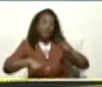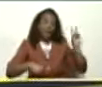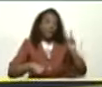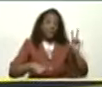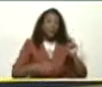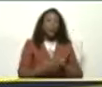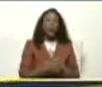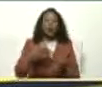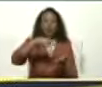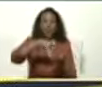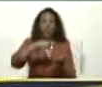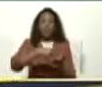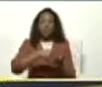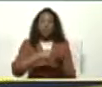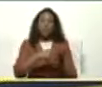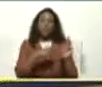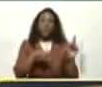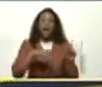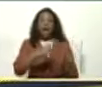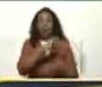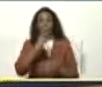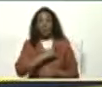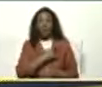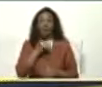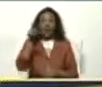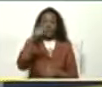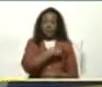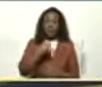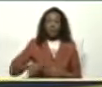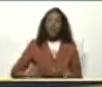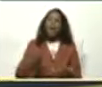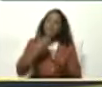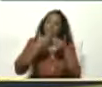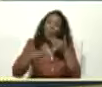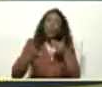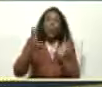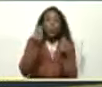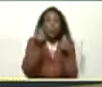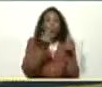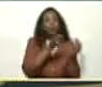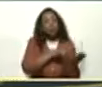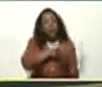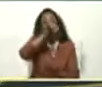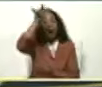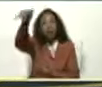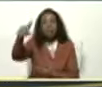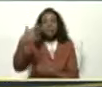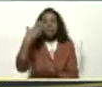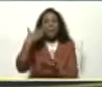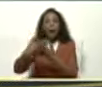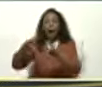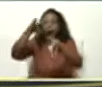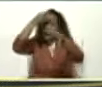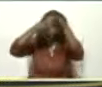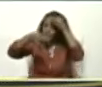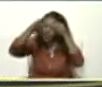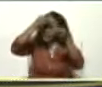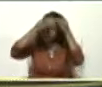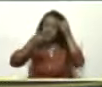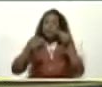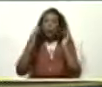Universidad de Carabobo Y la Universidad de Changai Pronto Muchos de ustedes Van a estar en Changai Formándose